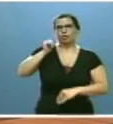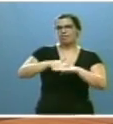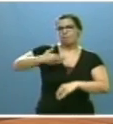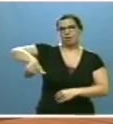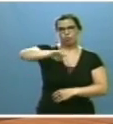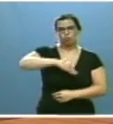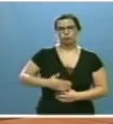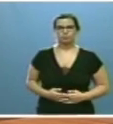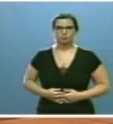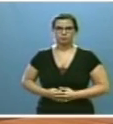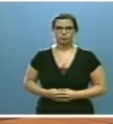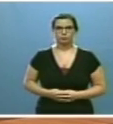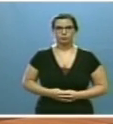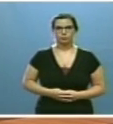todos.